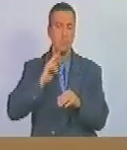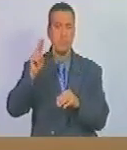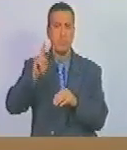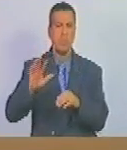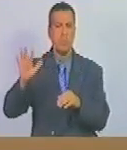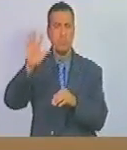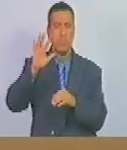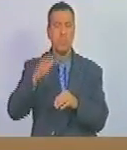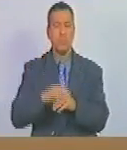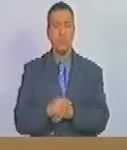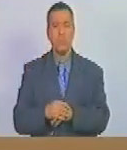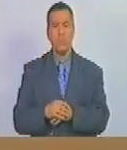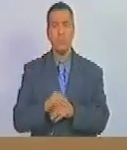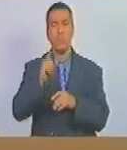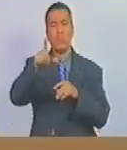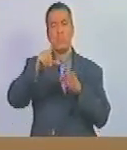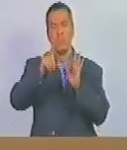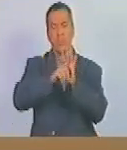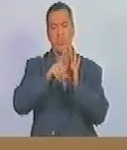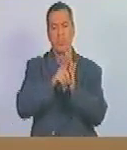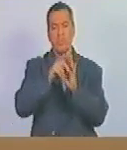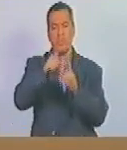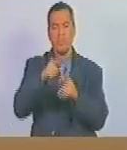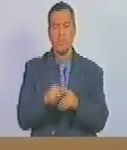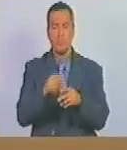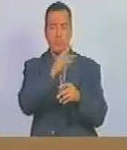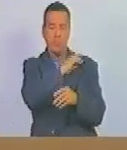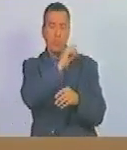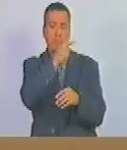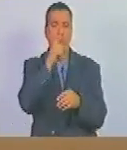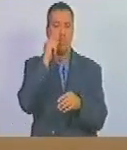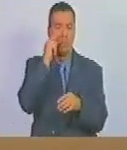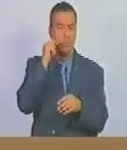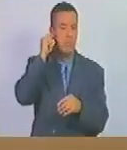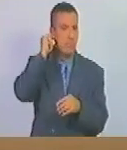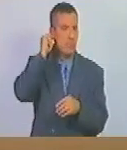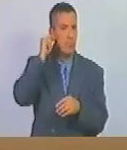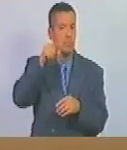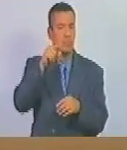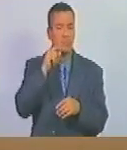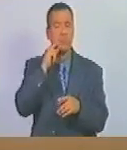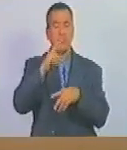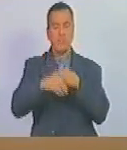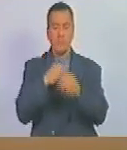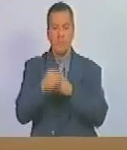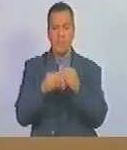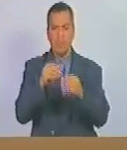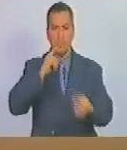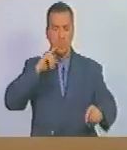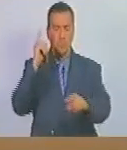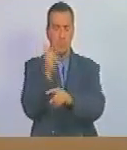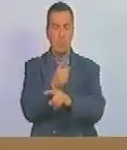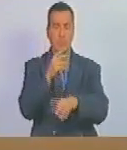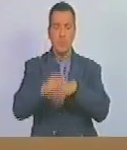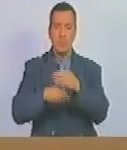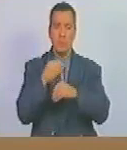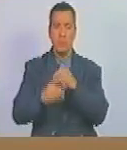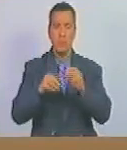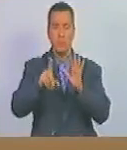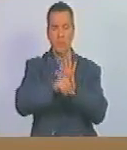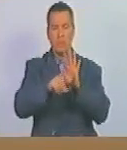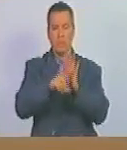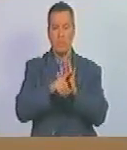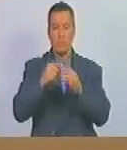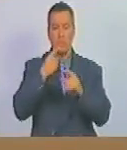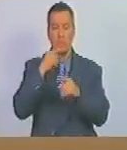bolivariana de venezuela y la ley las patronas y los patronos deben cumplir sus obligaciones establecidas en la ley